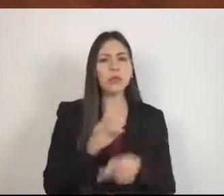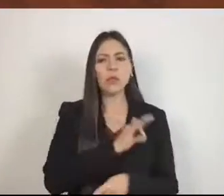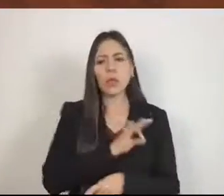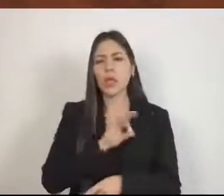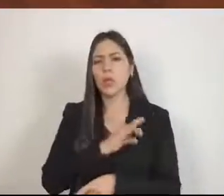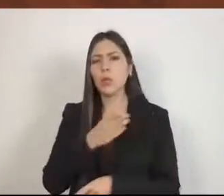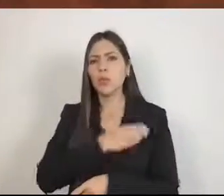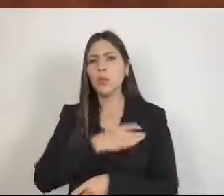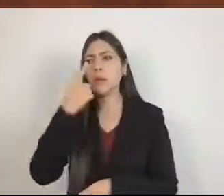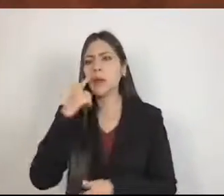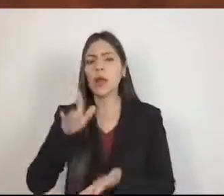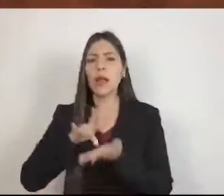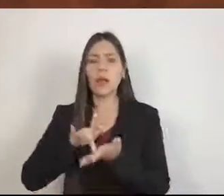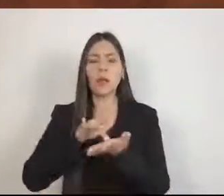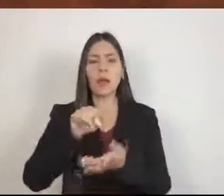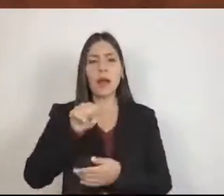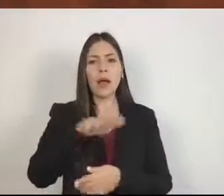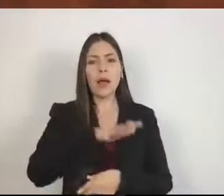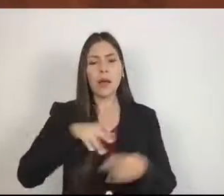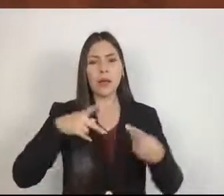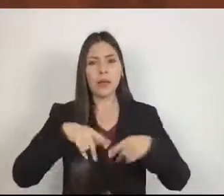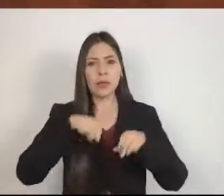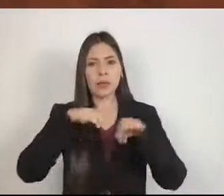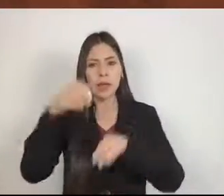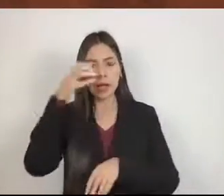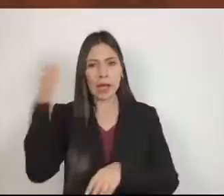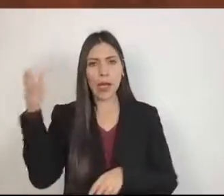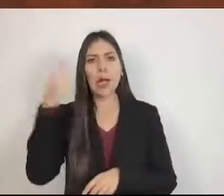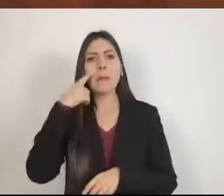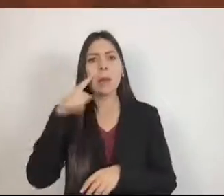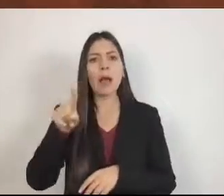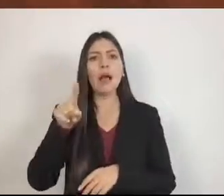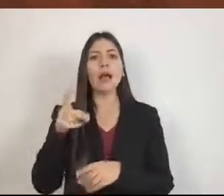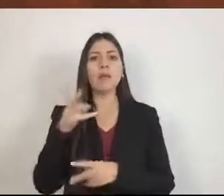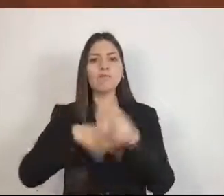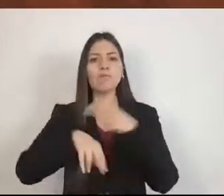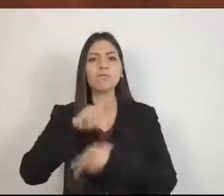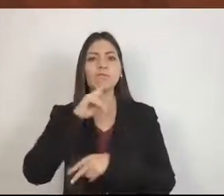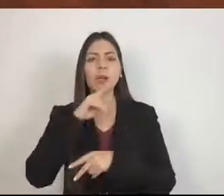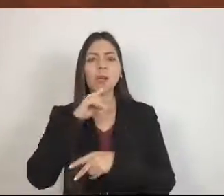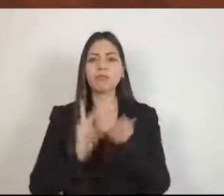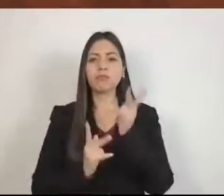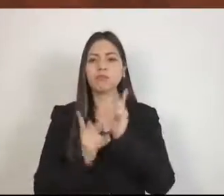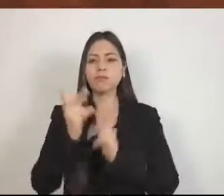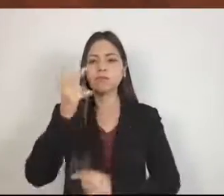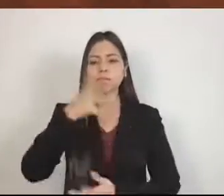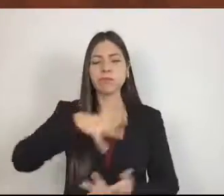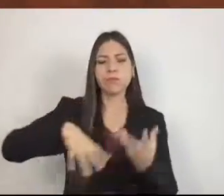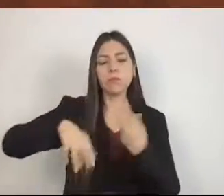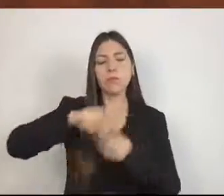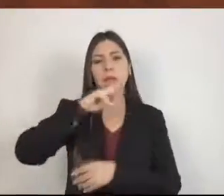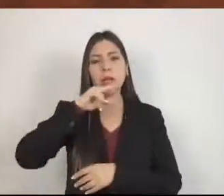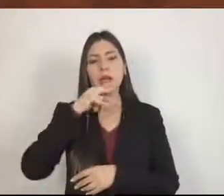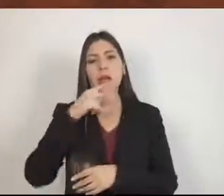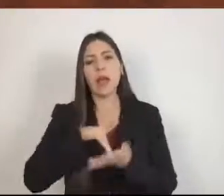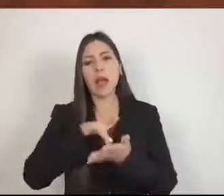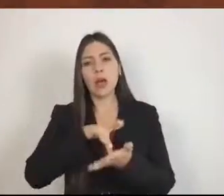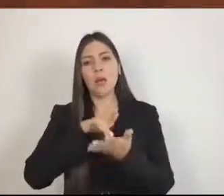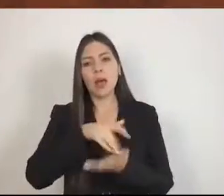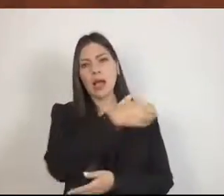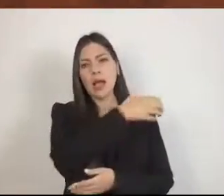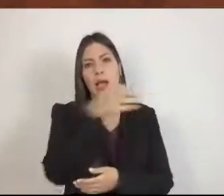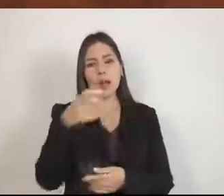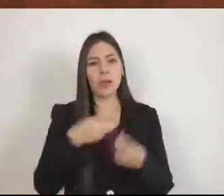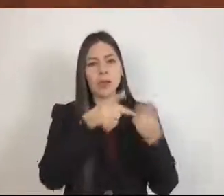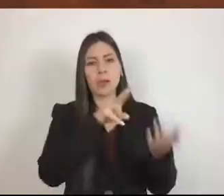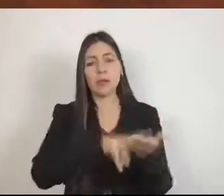buena producción, acompañada de la tecnificación en el campo, que es muy importante, en donde algunos productores tienen